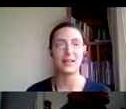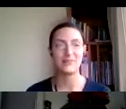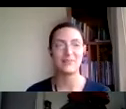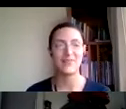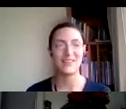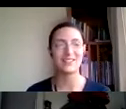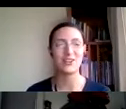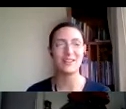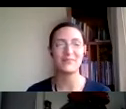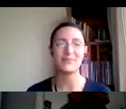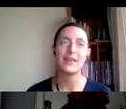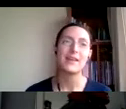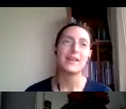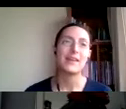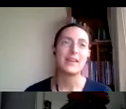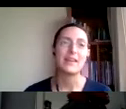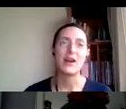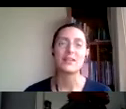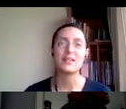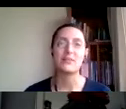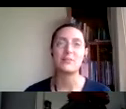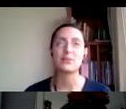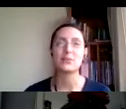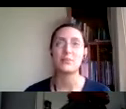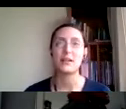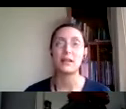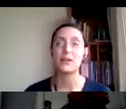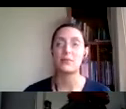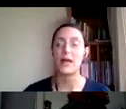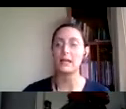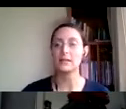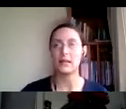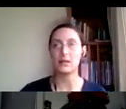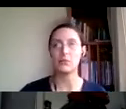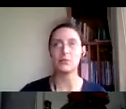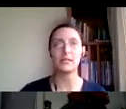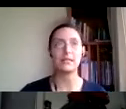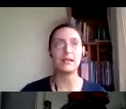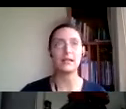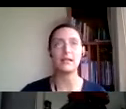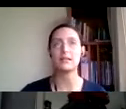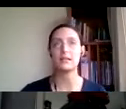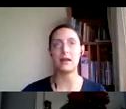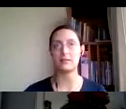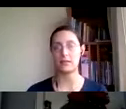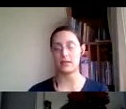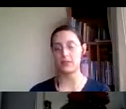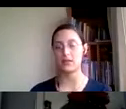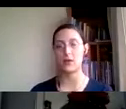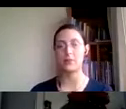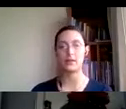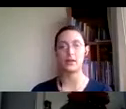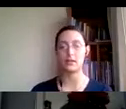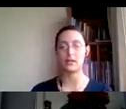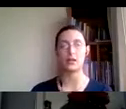hasta aquí mi historia. Y ahora sí hablemos del mercado laboral. El boom digital y las claves que has